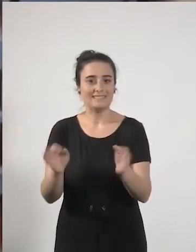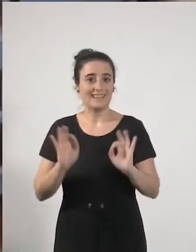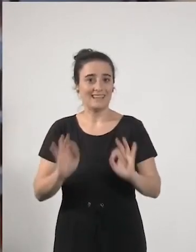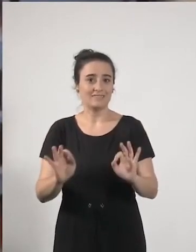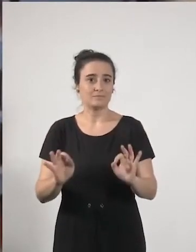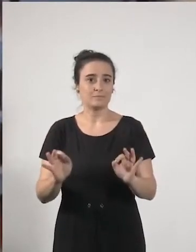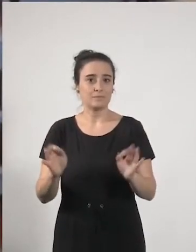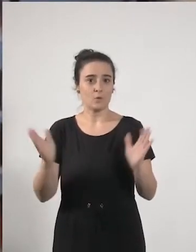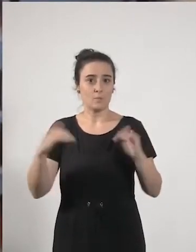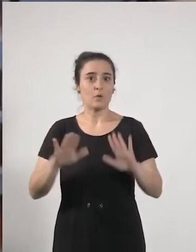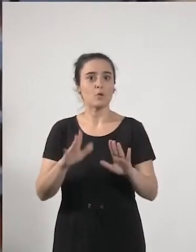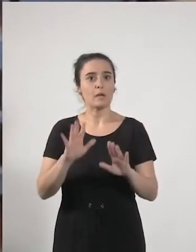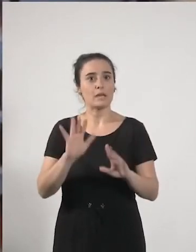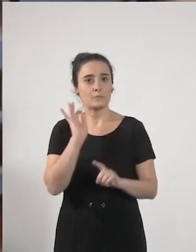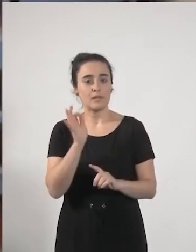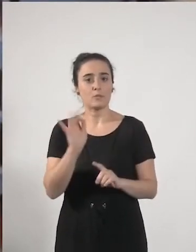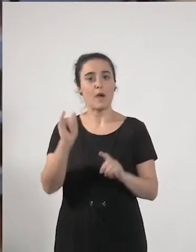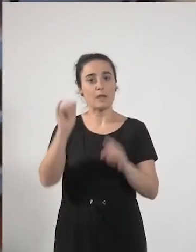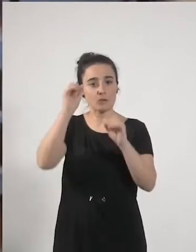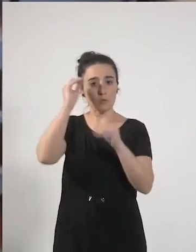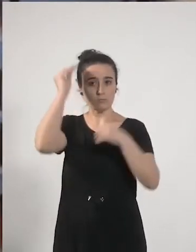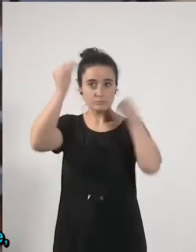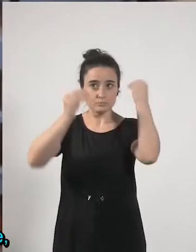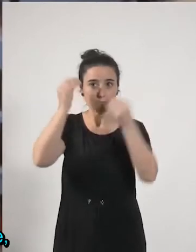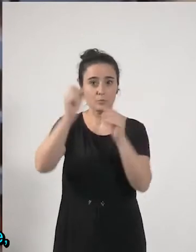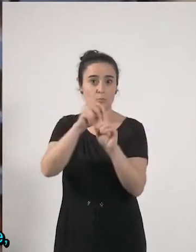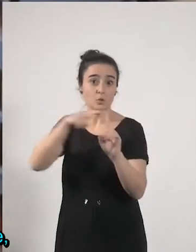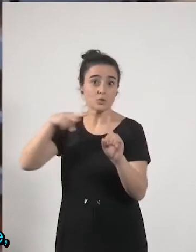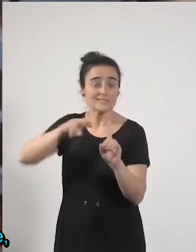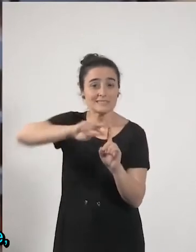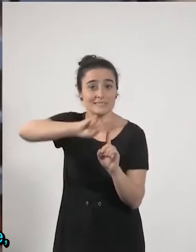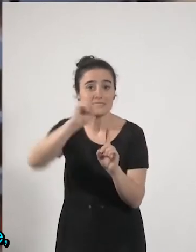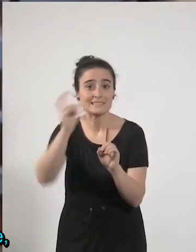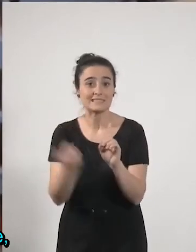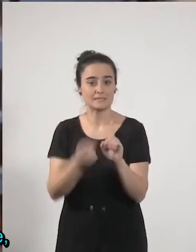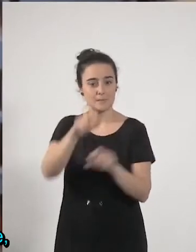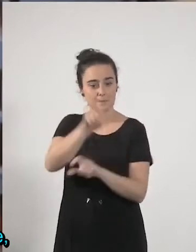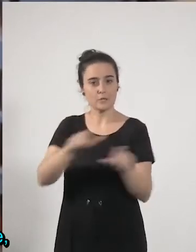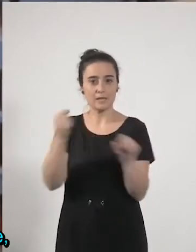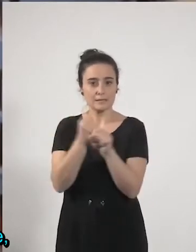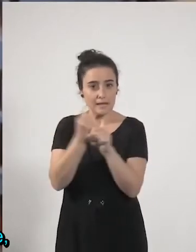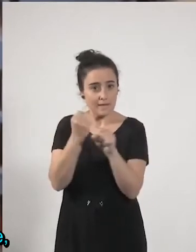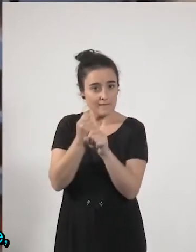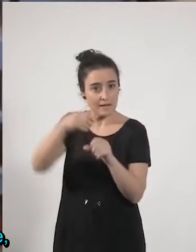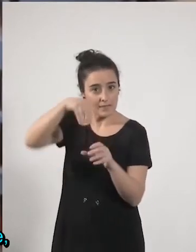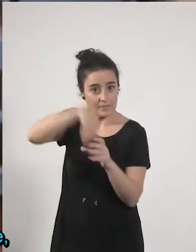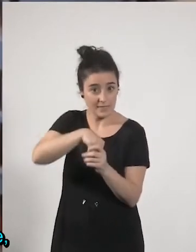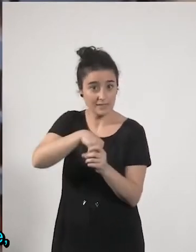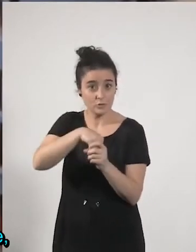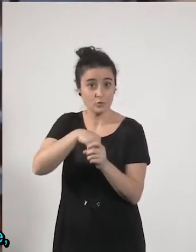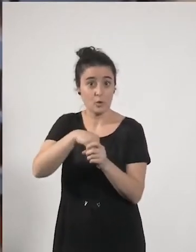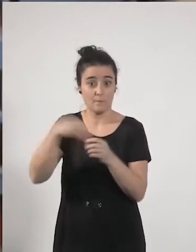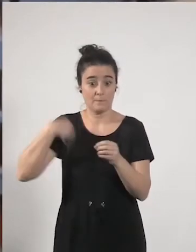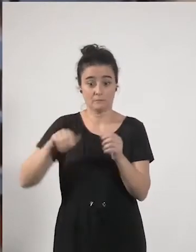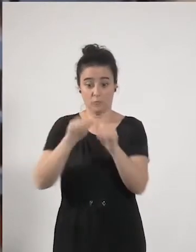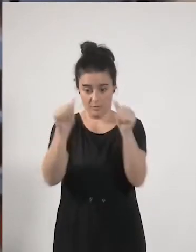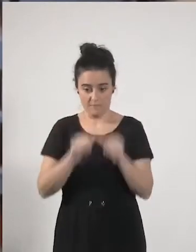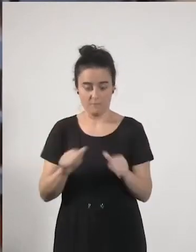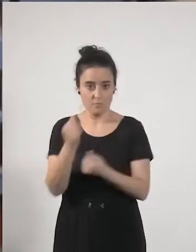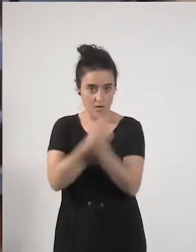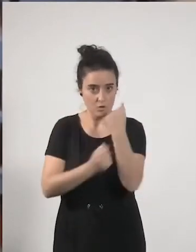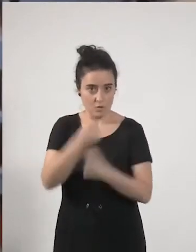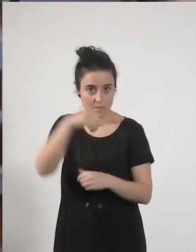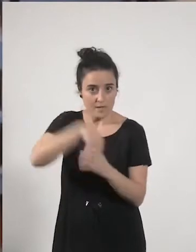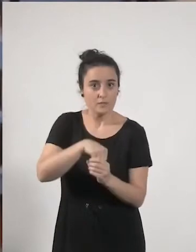de la diversidad de planteamientos que tienen quienes trabajan en esta corriente, sí que